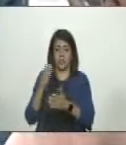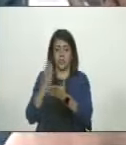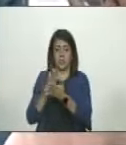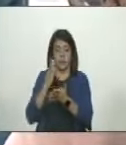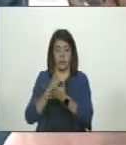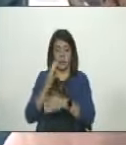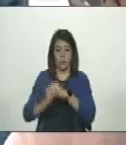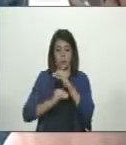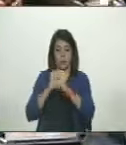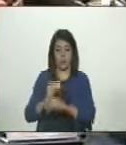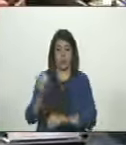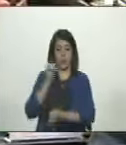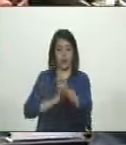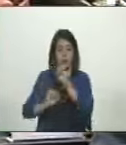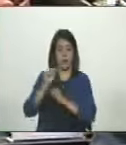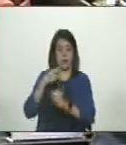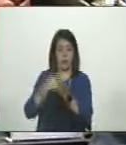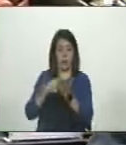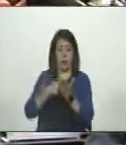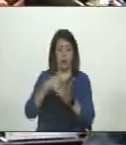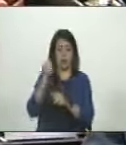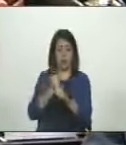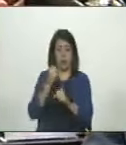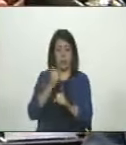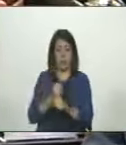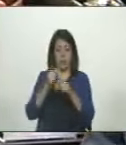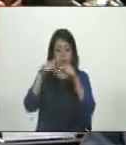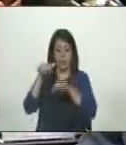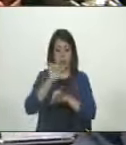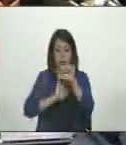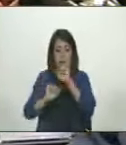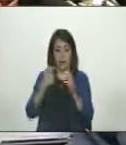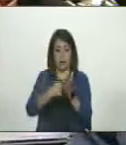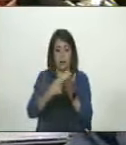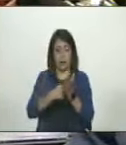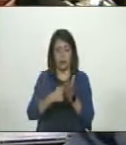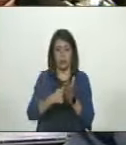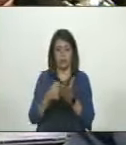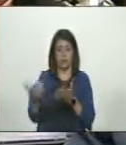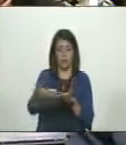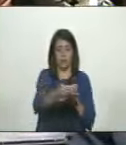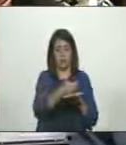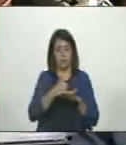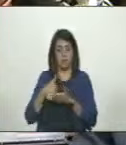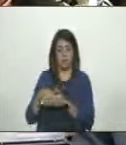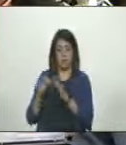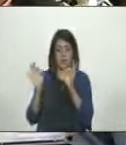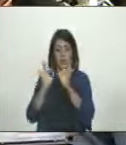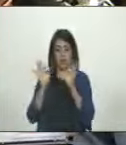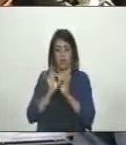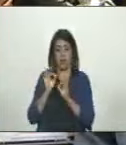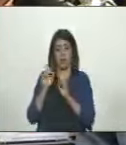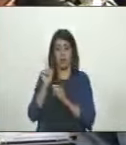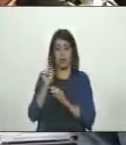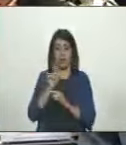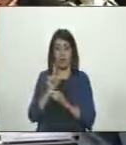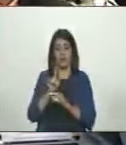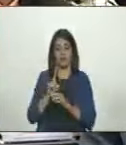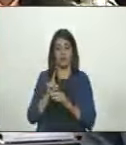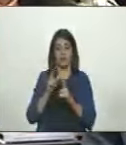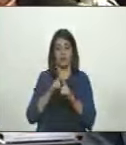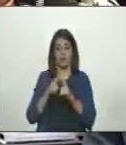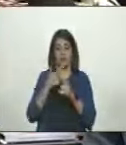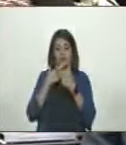siempre hemos hecho, defender los salarios. Esa bandera, la defensa del salario, no nos la va a arrebatar absolutamente nadie y mucho menos con